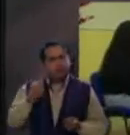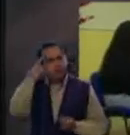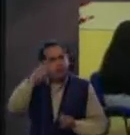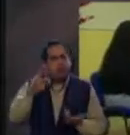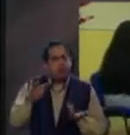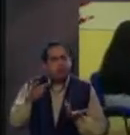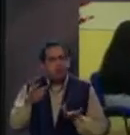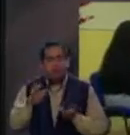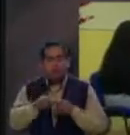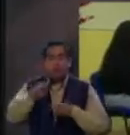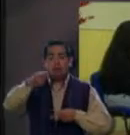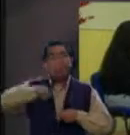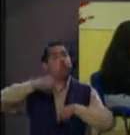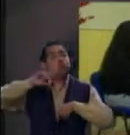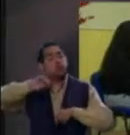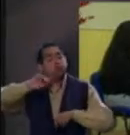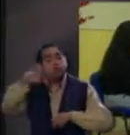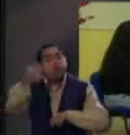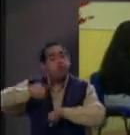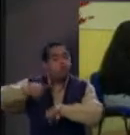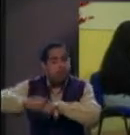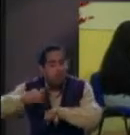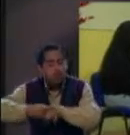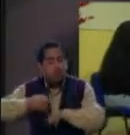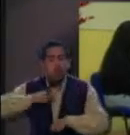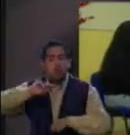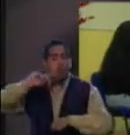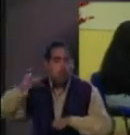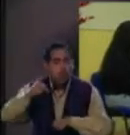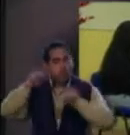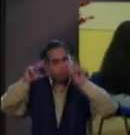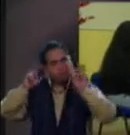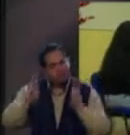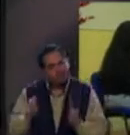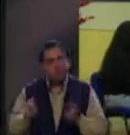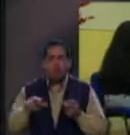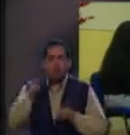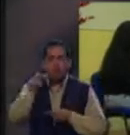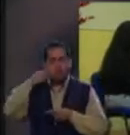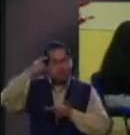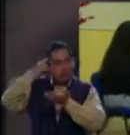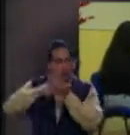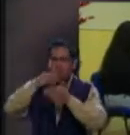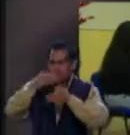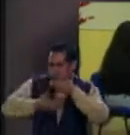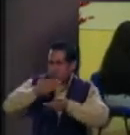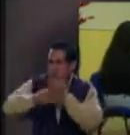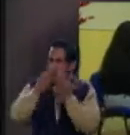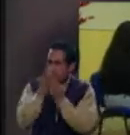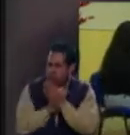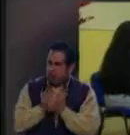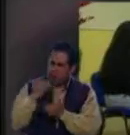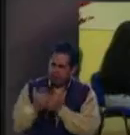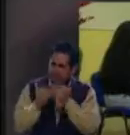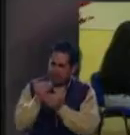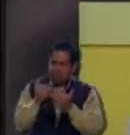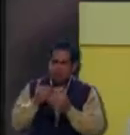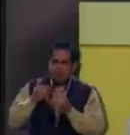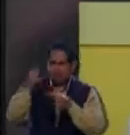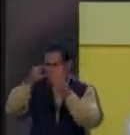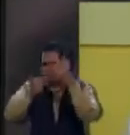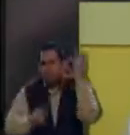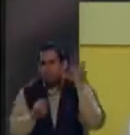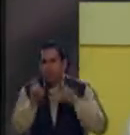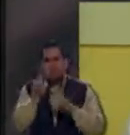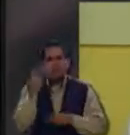en decir, ok, ya no se nos llama enfermos, ya no se nos llama de esta manera, de esta otra. Y yo creo que es parte del programa, yo creo que es parte